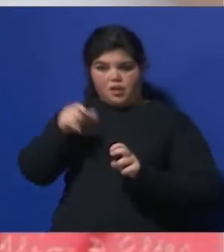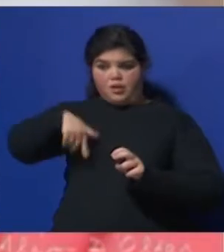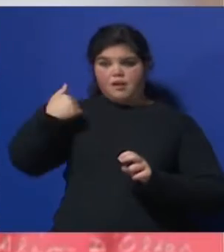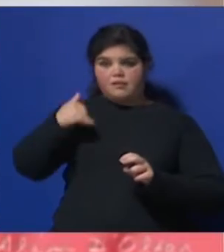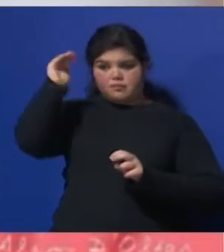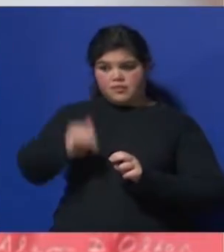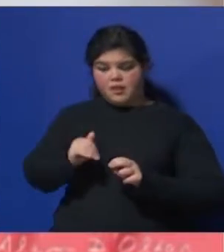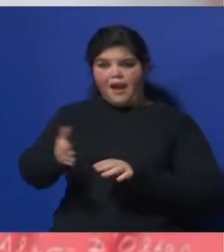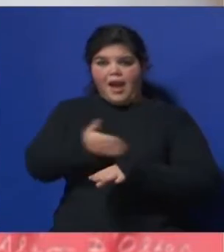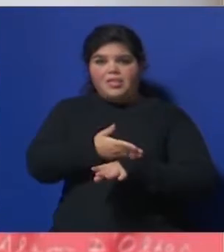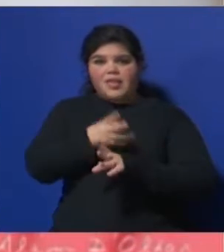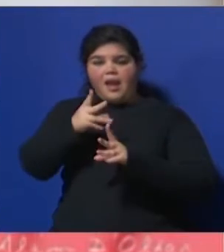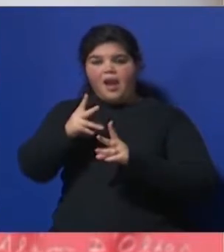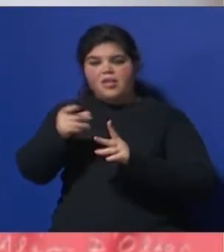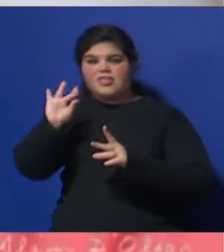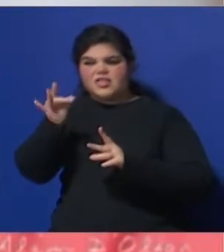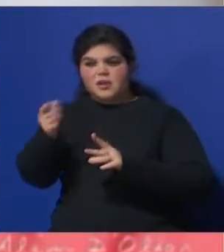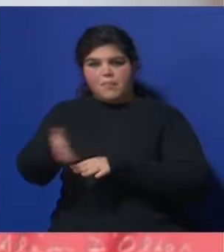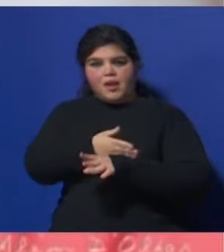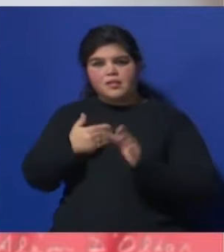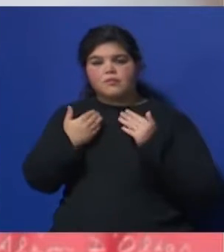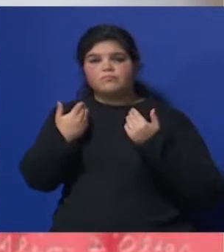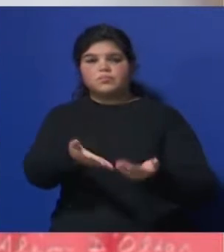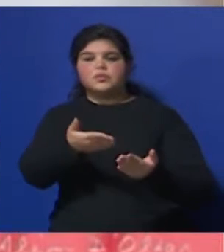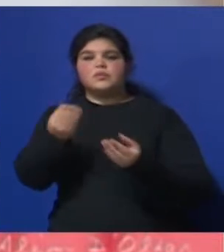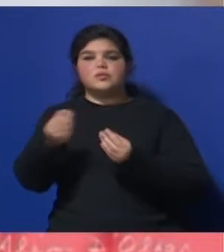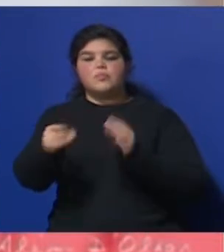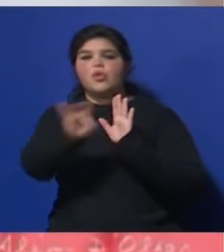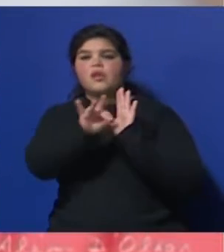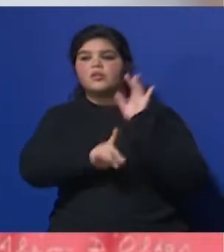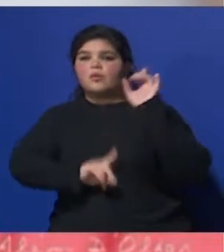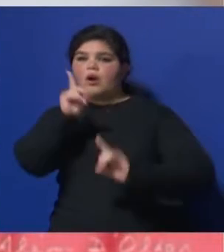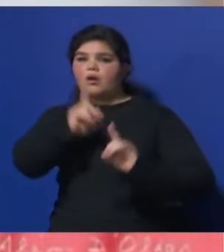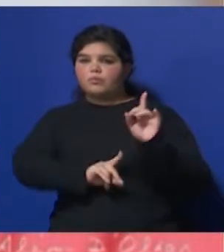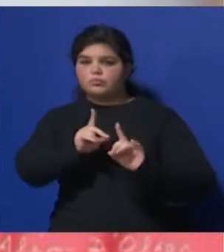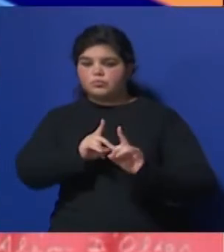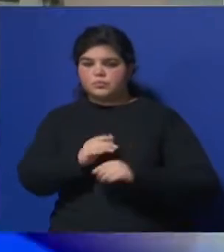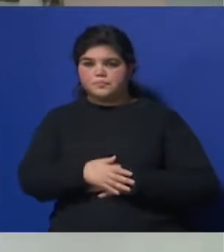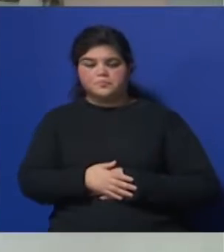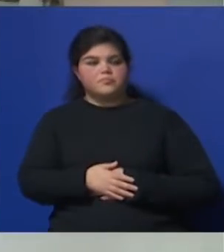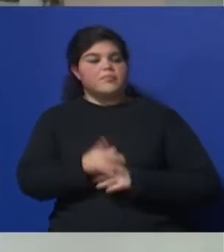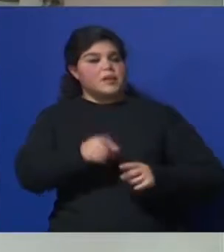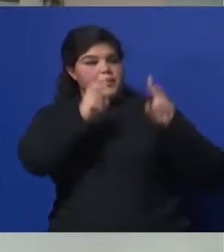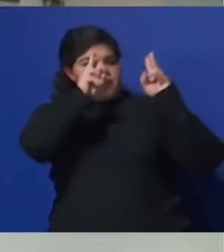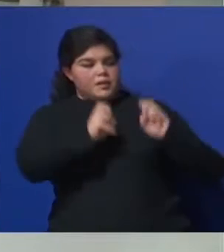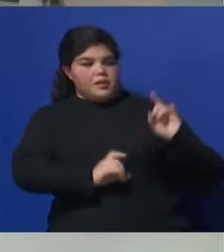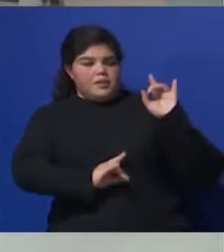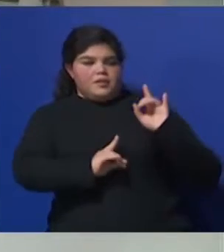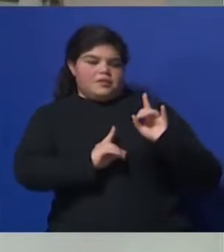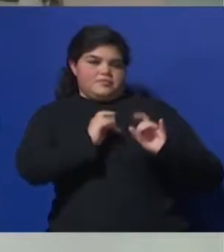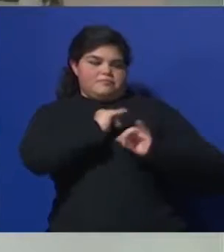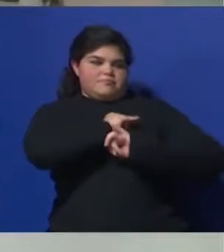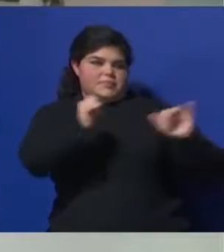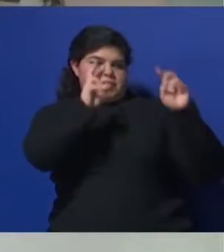Antes que termine el año Con los índices De cesárea Innecesaria Investigando un poco Sobre el tema Leí algunos referentes Que decían Que el